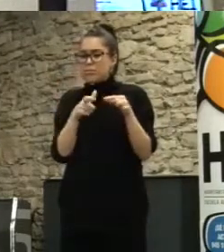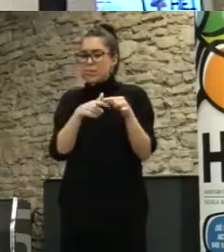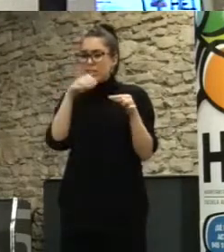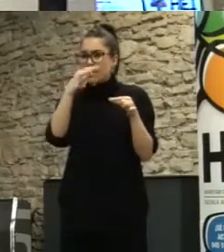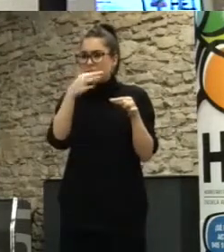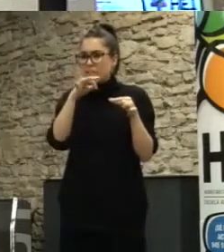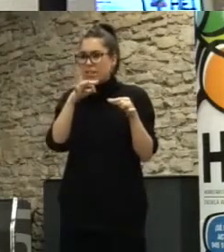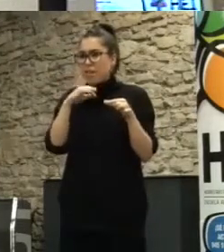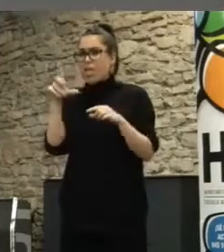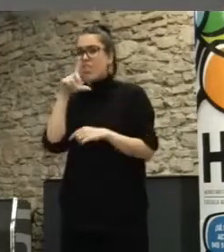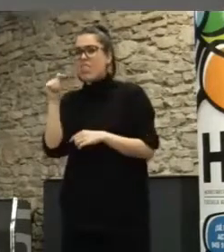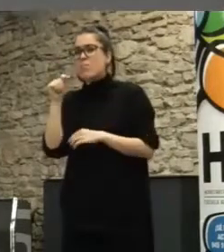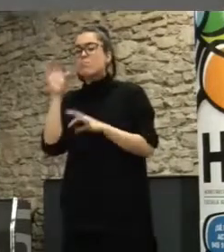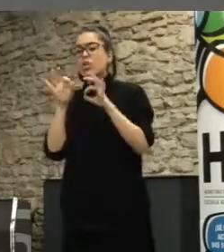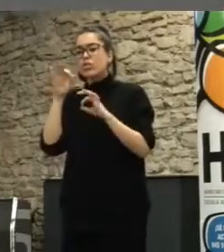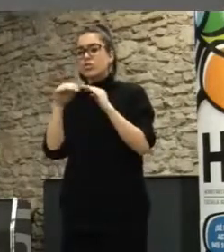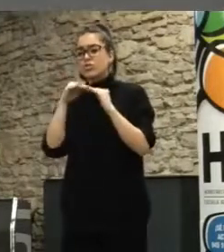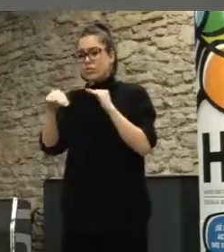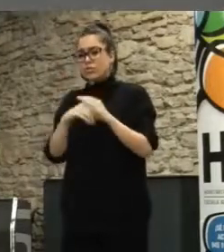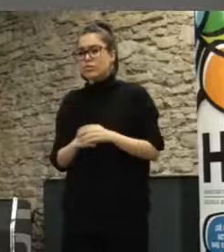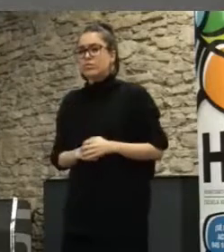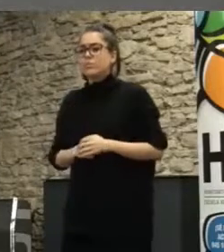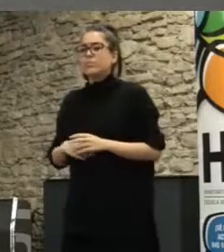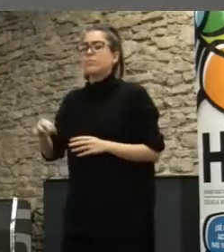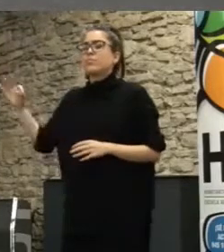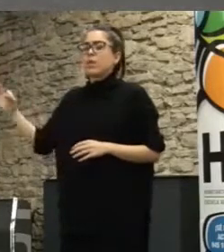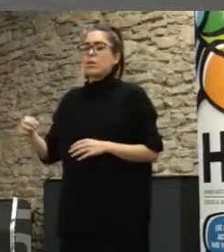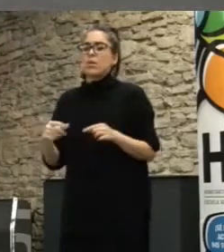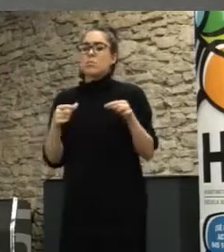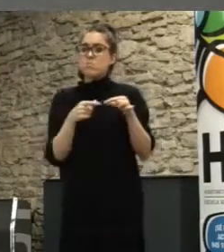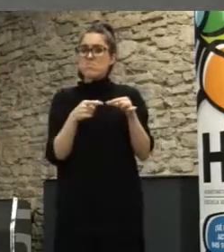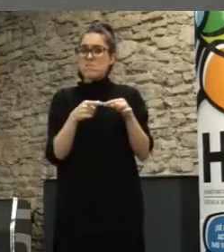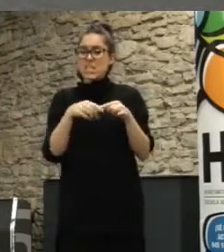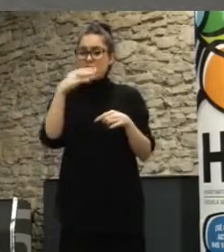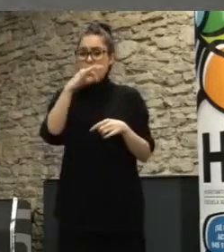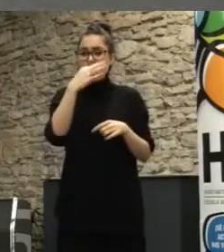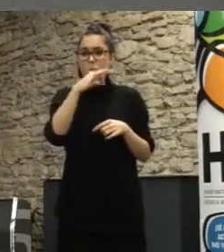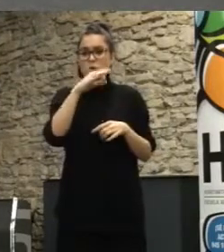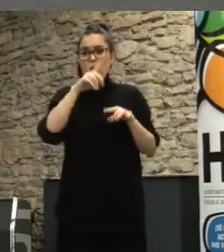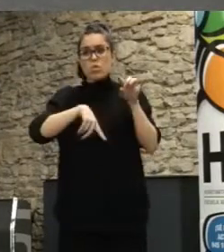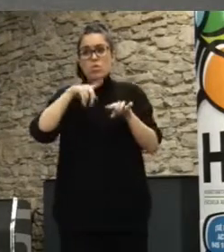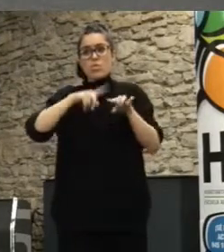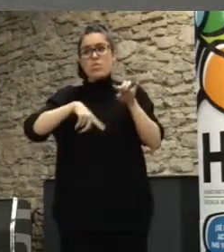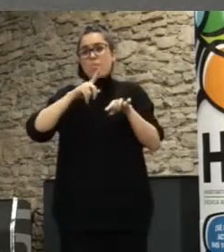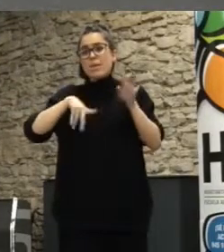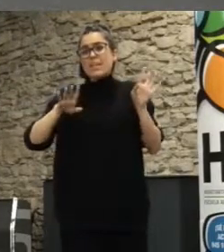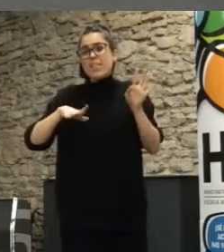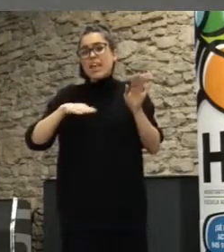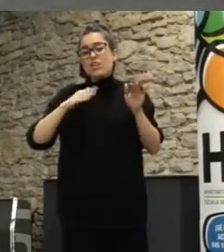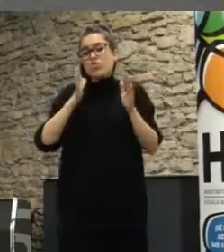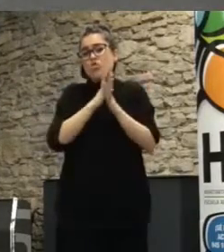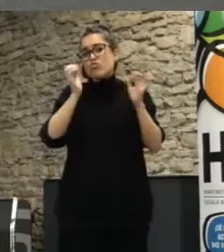sostenible bueno ahí estaba la paradoja que el billete único depende del consorcio que es la Comunidad de o no hay del todo competencias